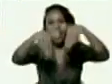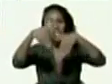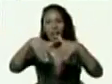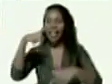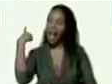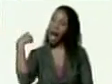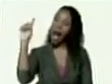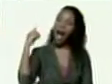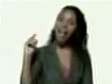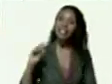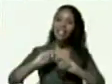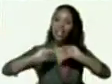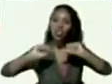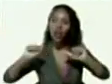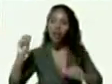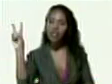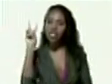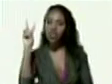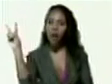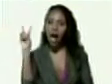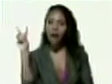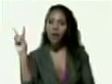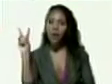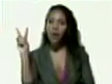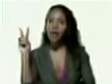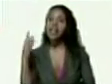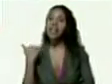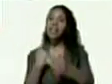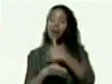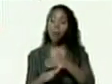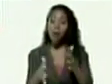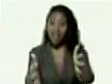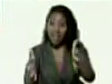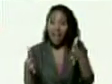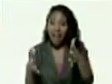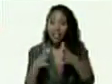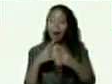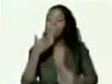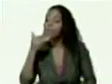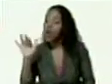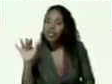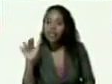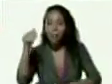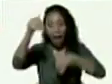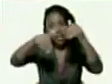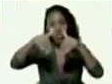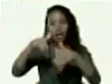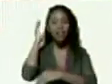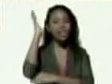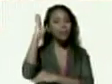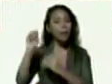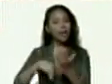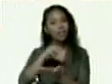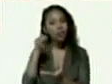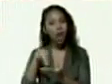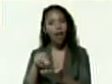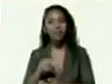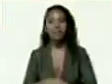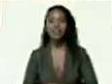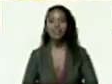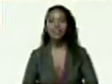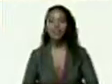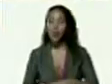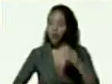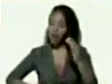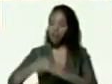existe en territorio venezolano y vamos a ganar las próximas elecciones de la asamblea nacional una